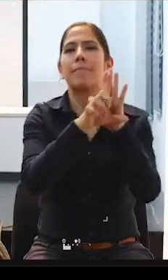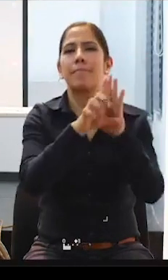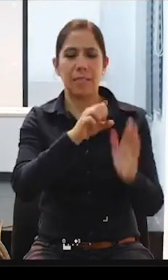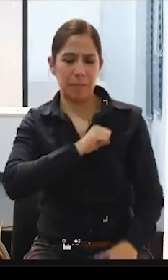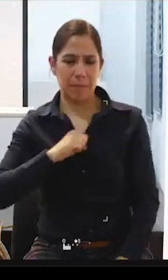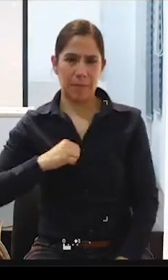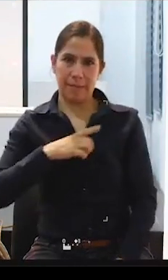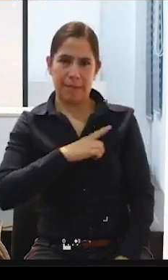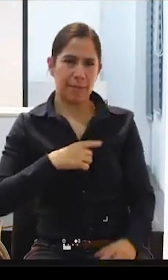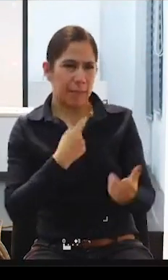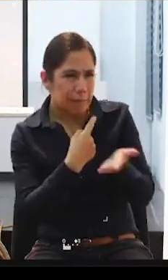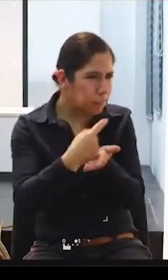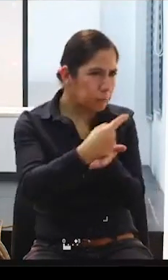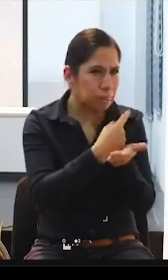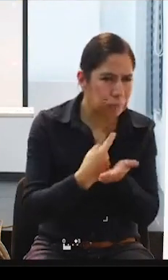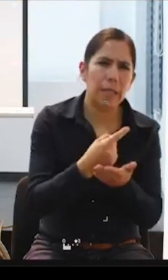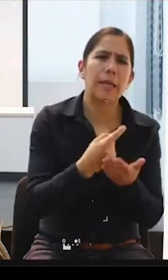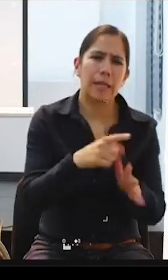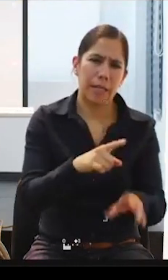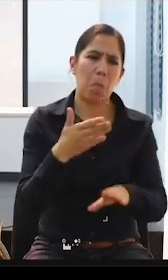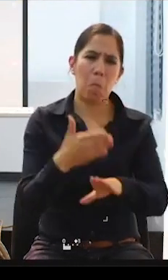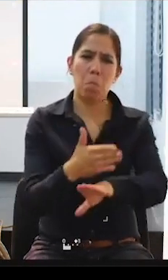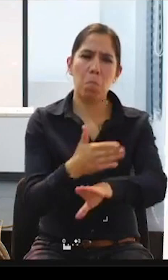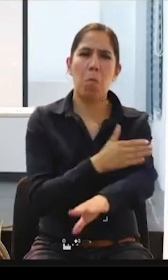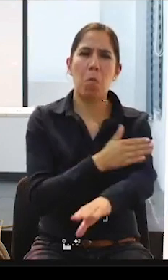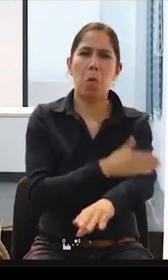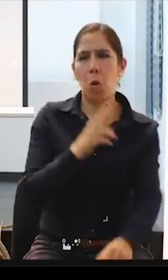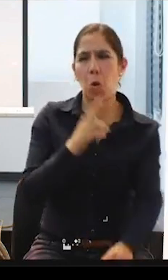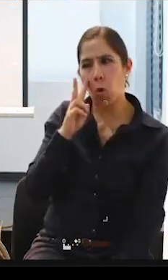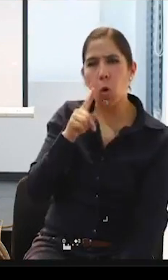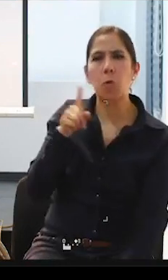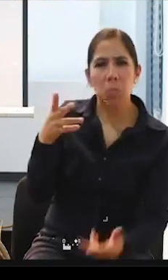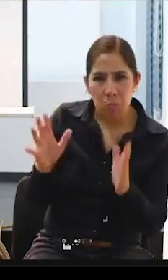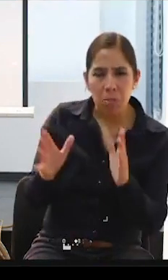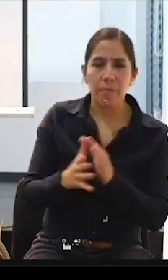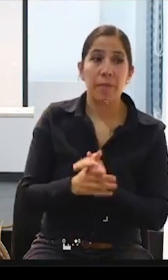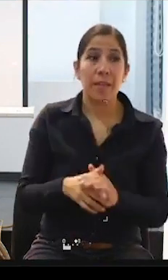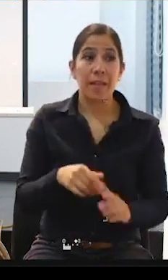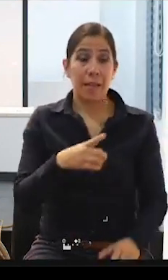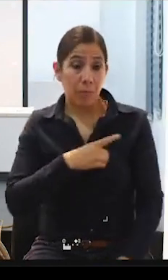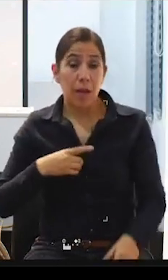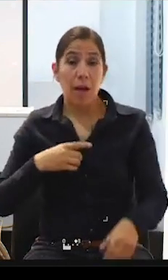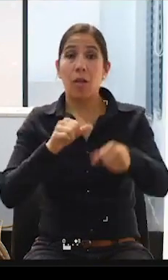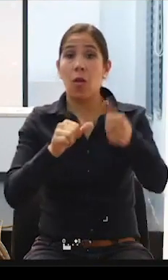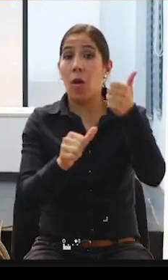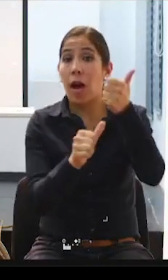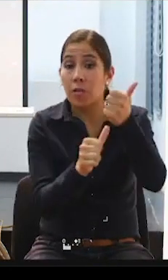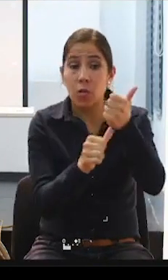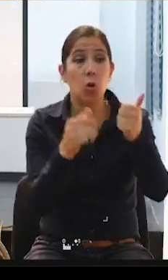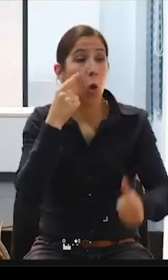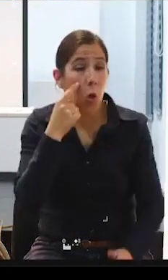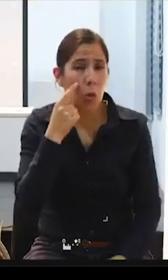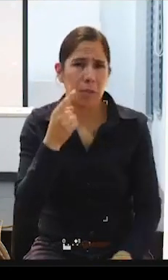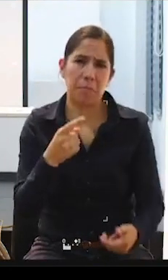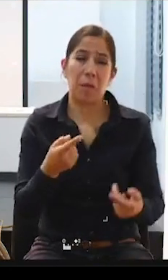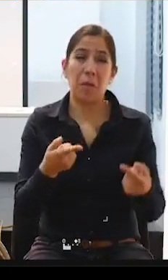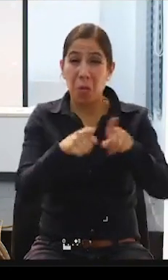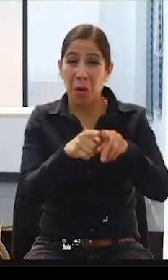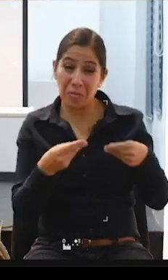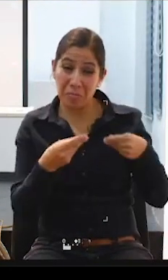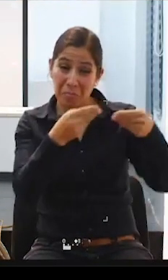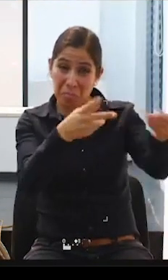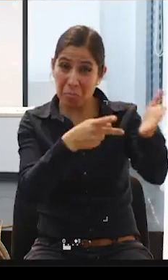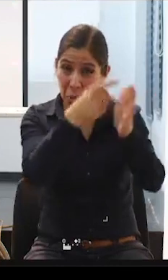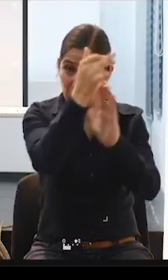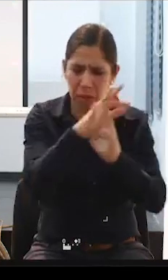conocían, ¿verdad?, ahí cada diputado, cada asesor, pero nos decían que sí, muy bonito el proyecto, pero